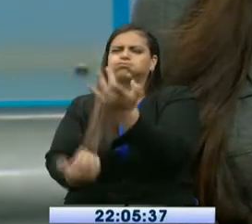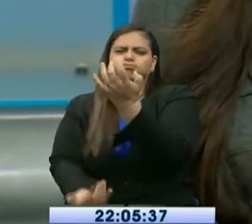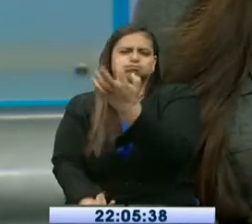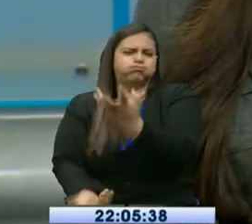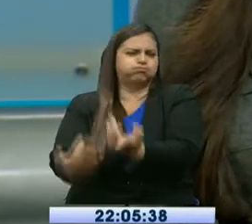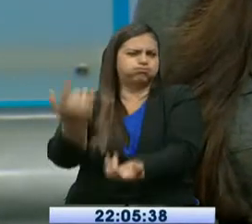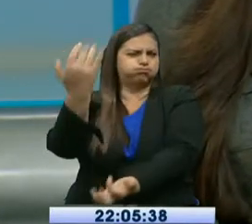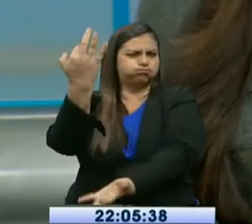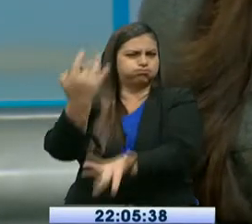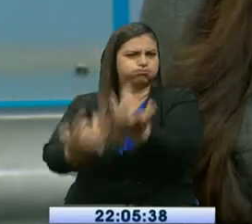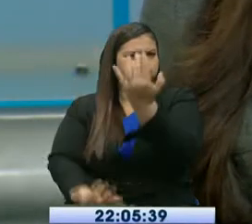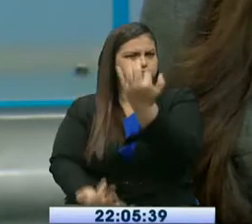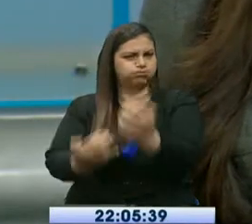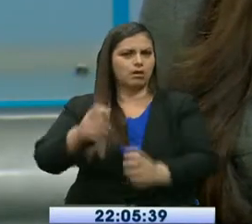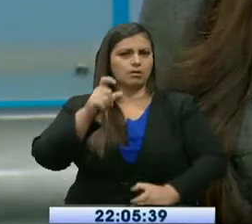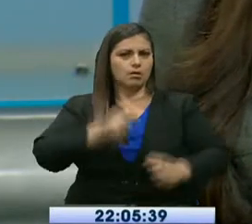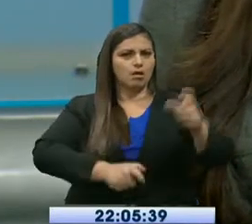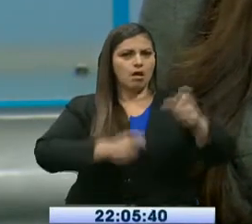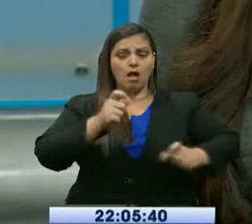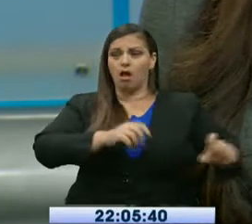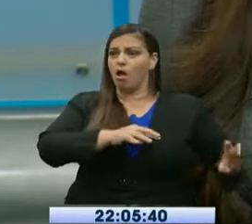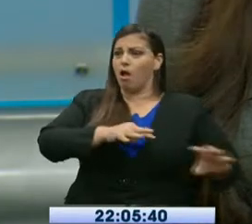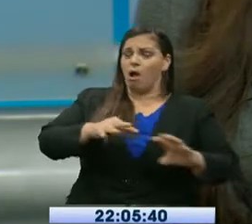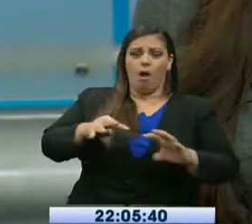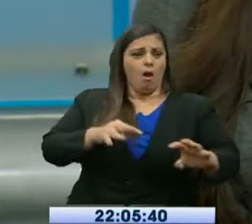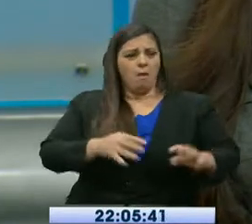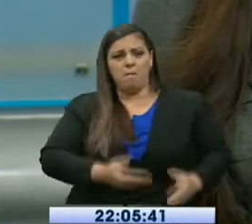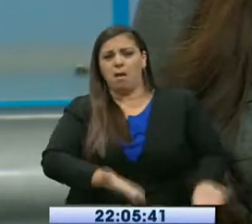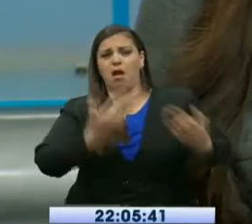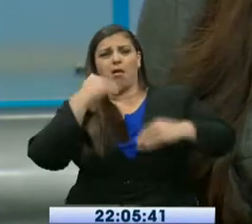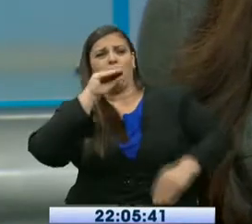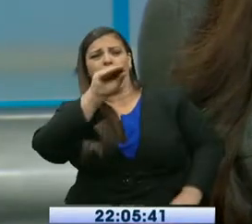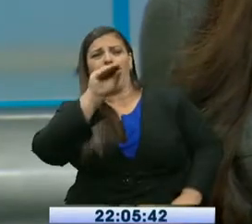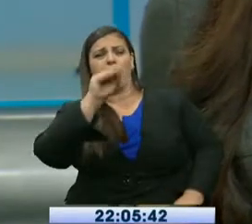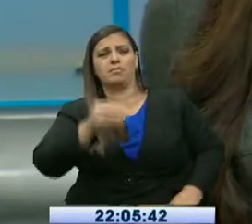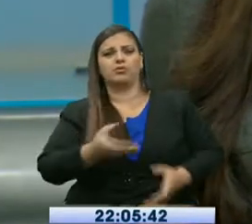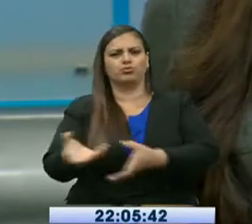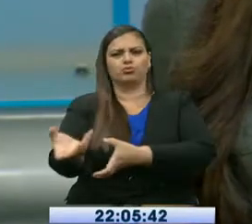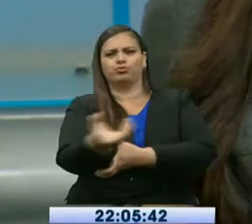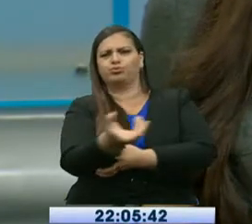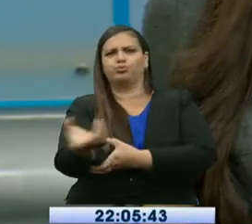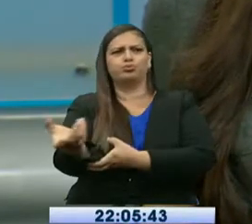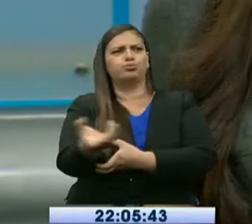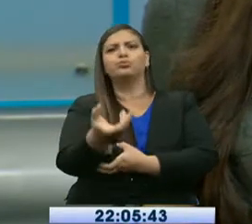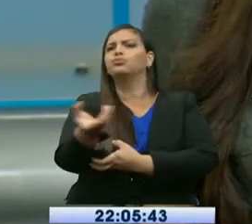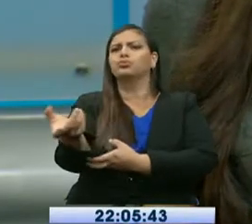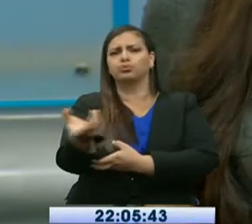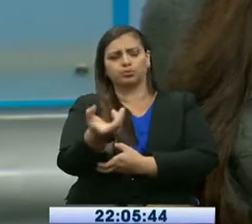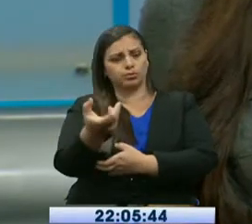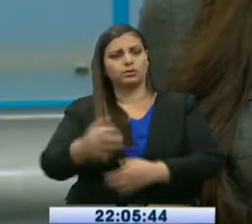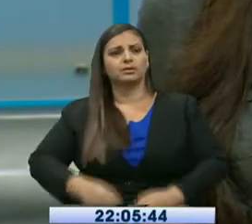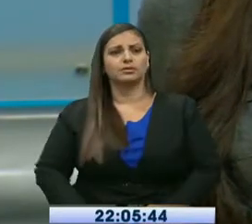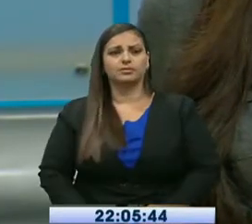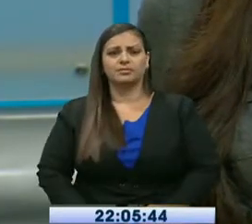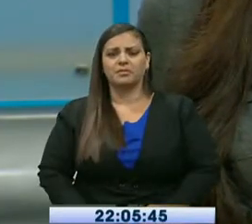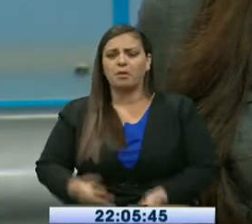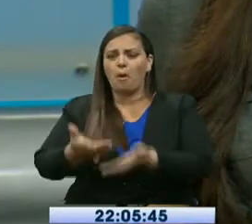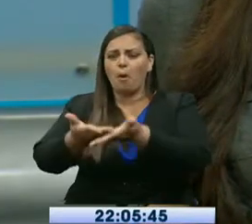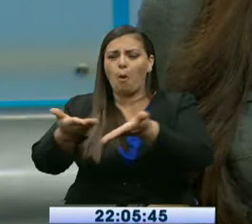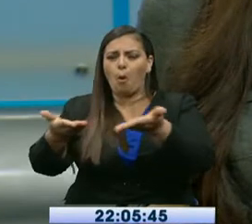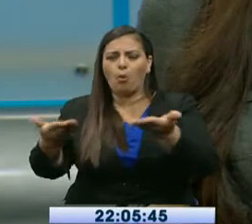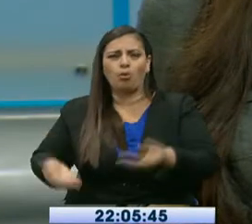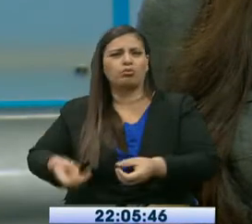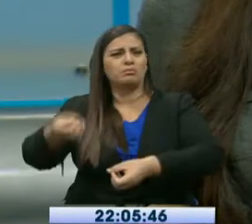sucedido, pero se unieron para colaborar con los bomberos y aplacar las llamas. Los afectados perdieron mercadería, en especial